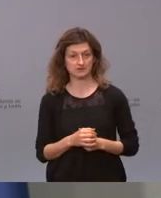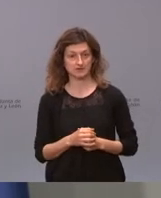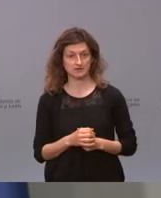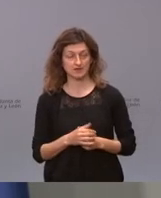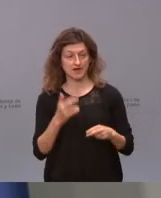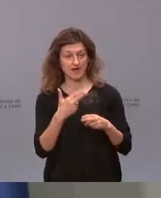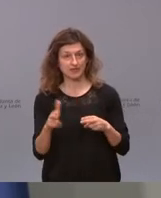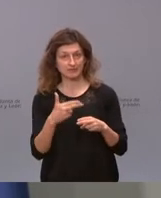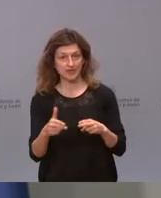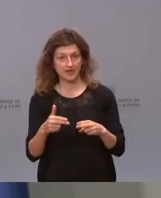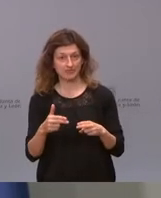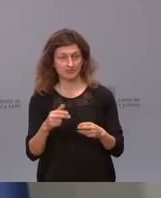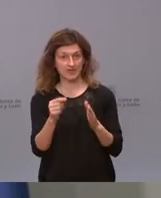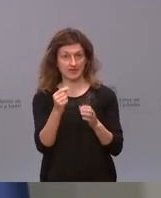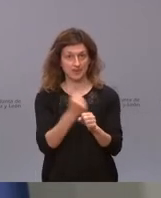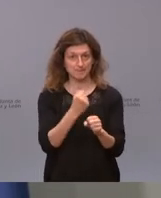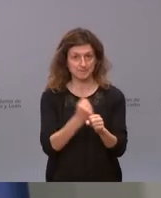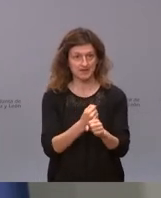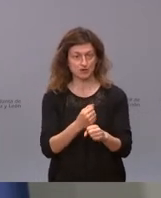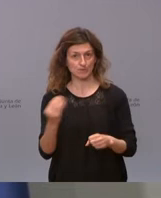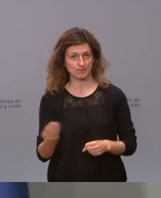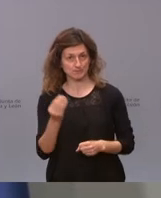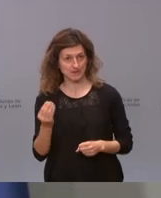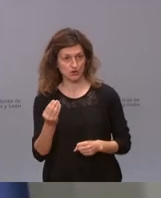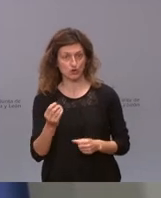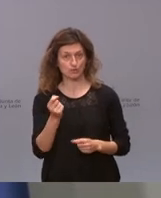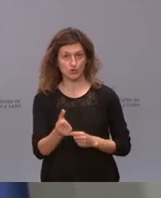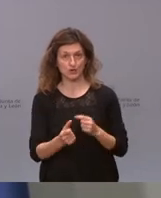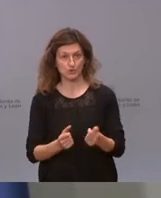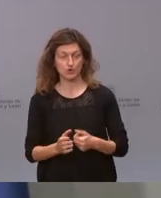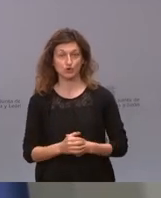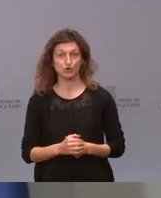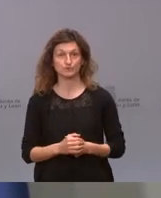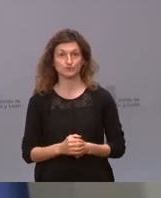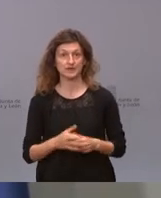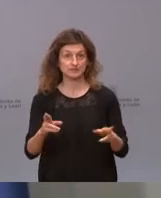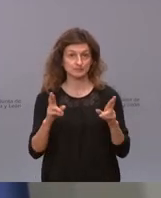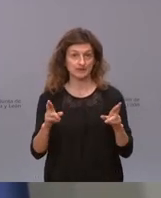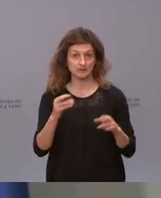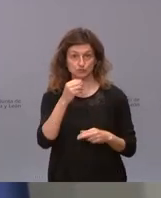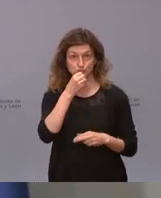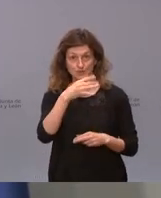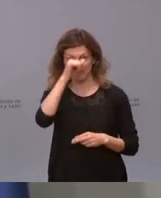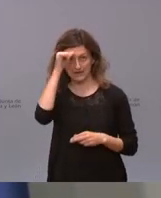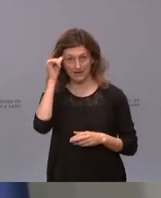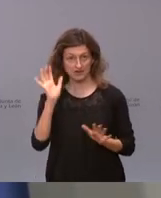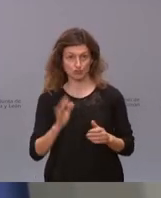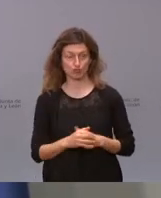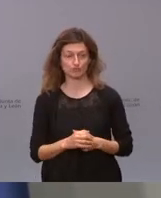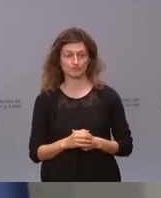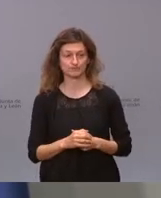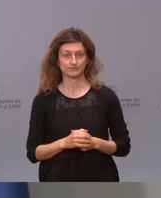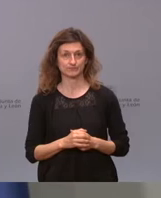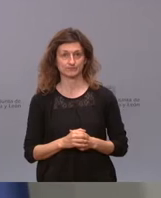se recupera, nuestros datos de empleo también nos lo dicen así, esperamos un buen verano, esperamos un verano con un